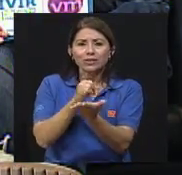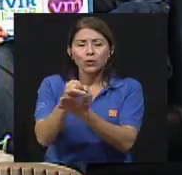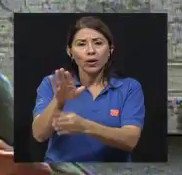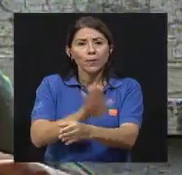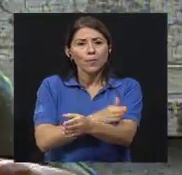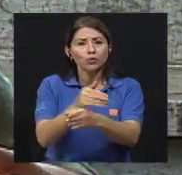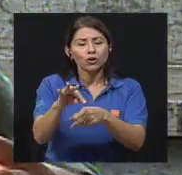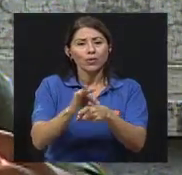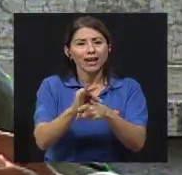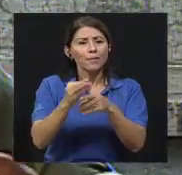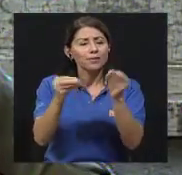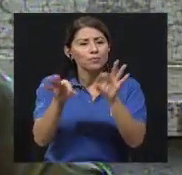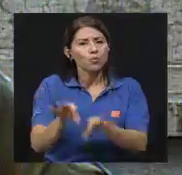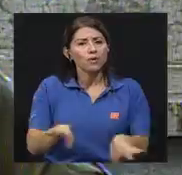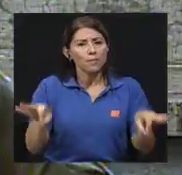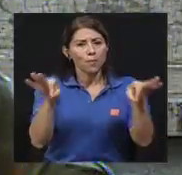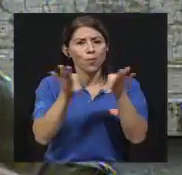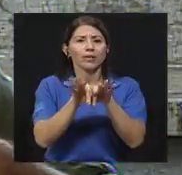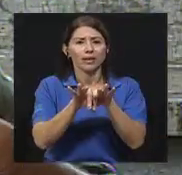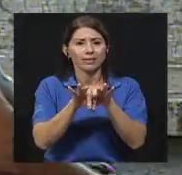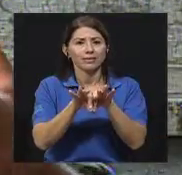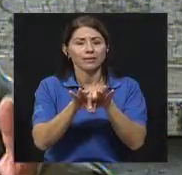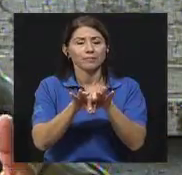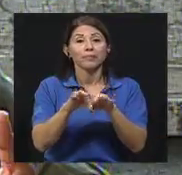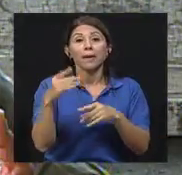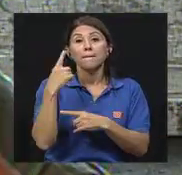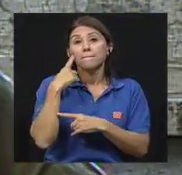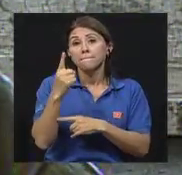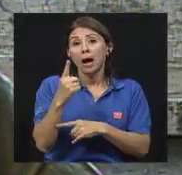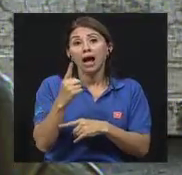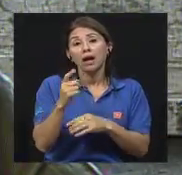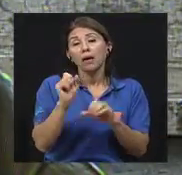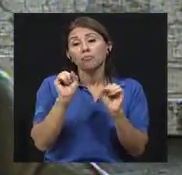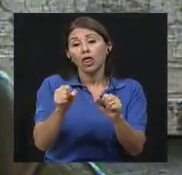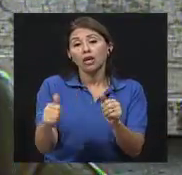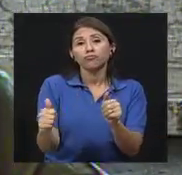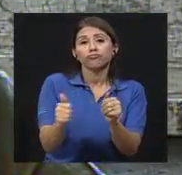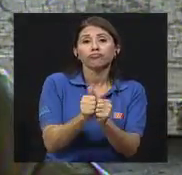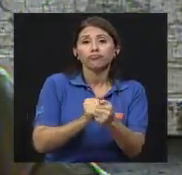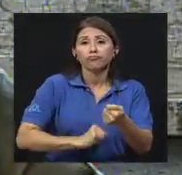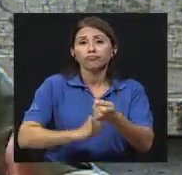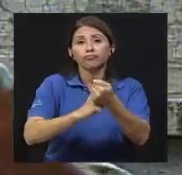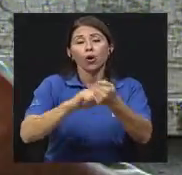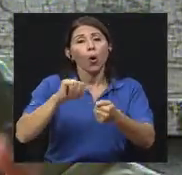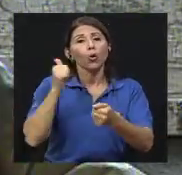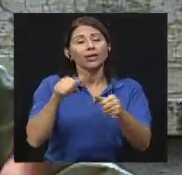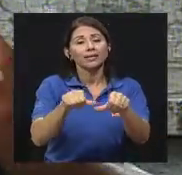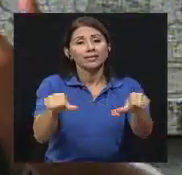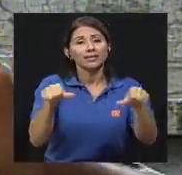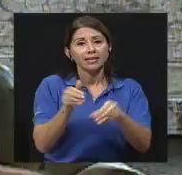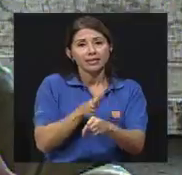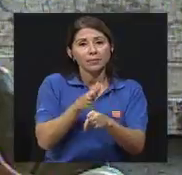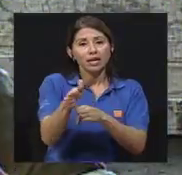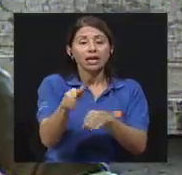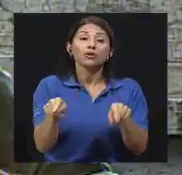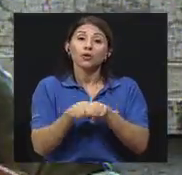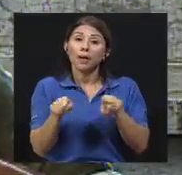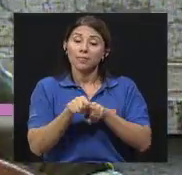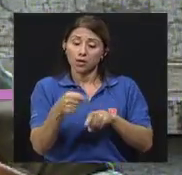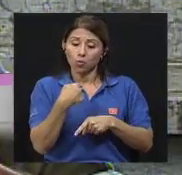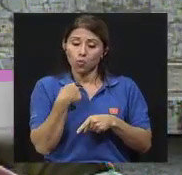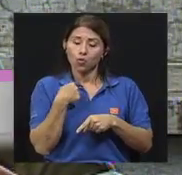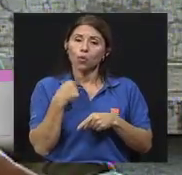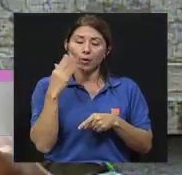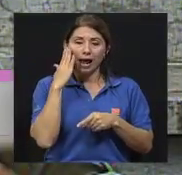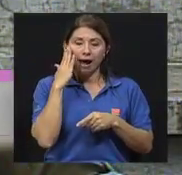importante, ya sea para realimentar otras disciplinas o para uno como musicoterapeuta retroalimentarse